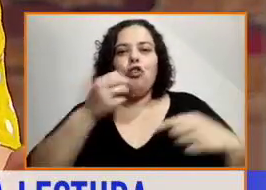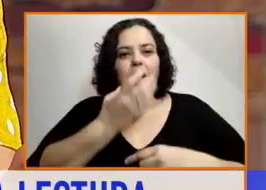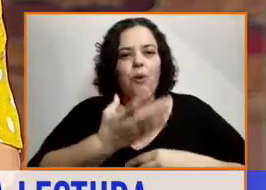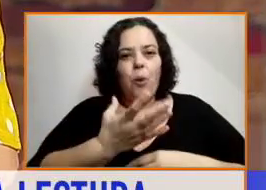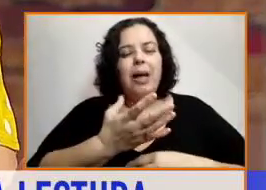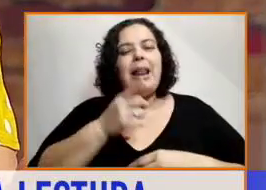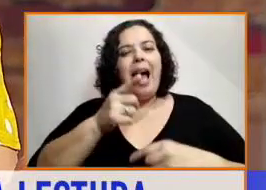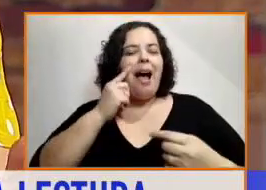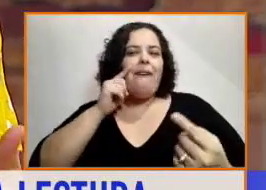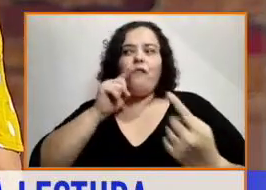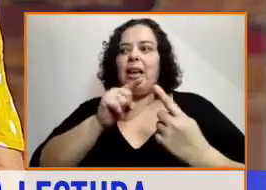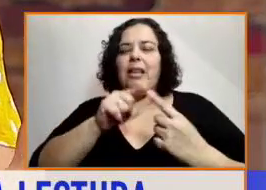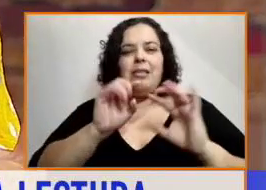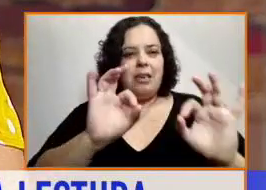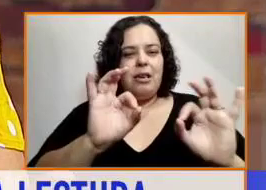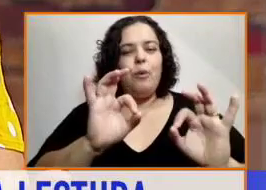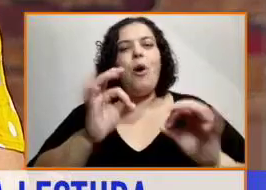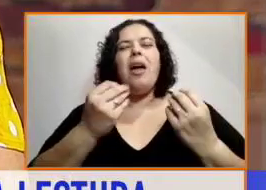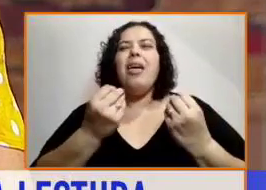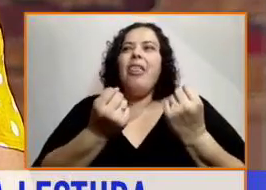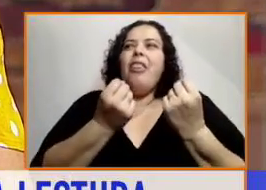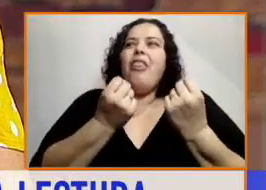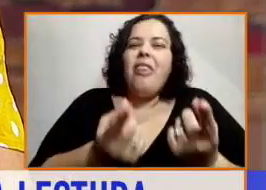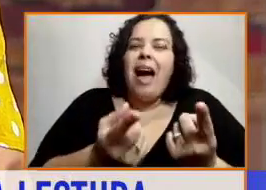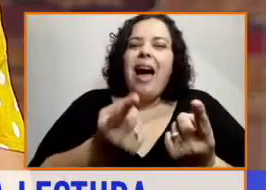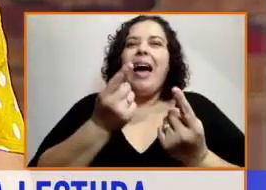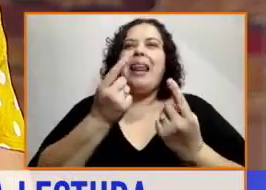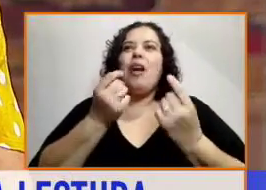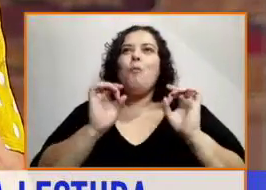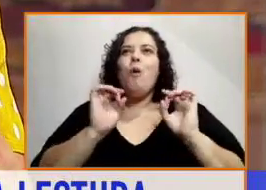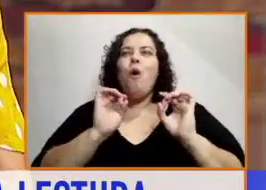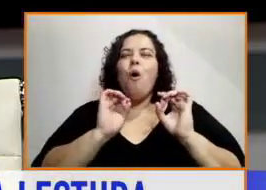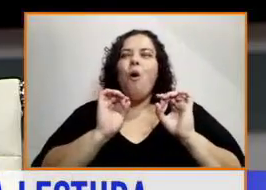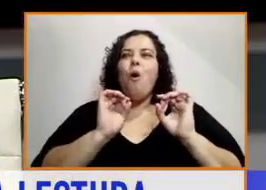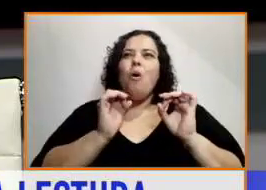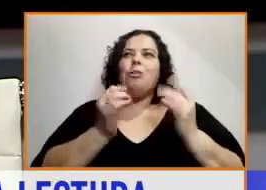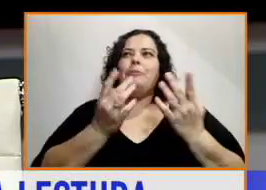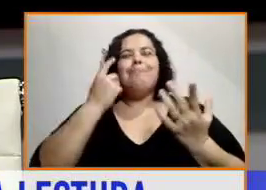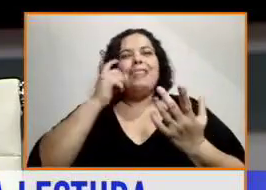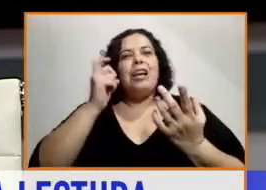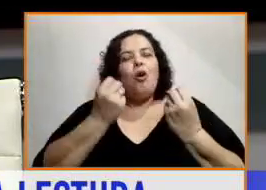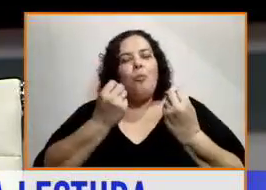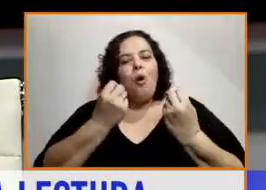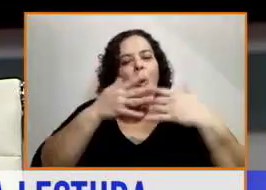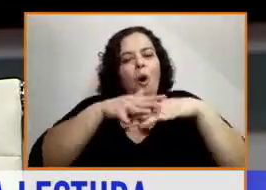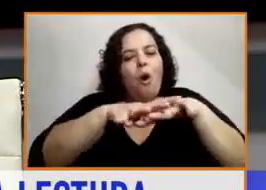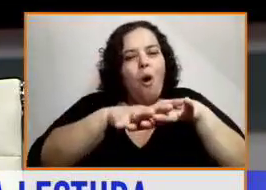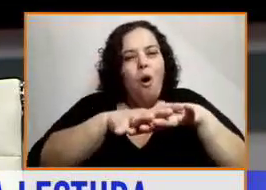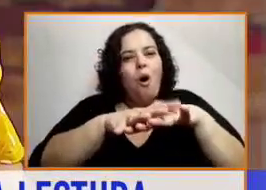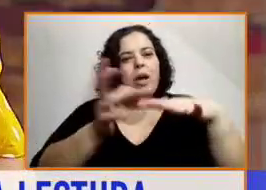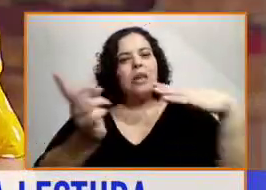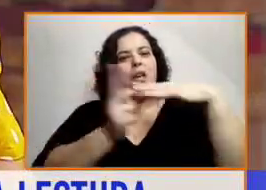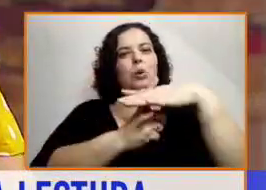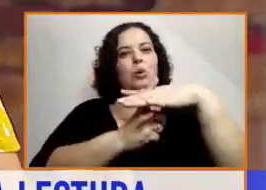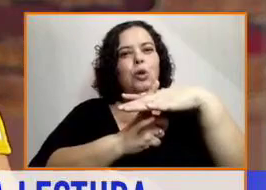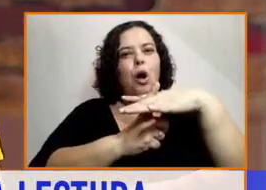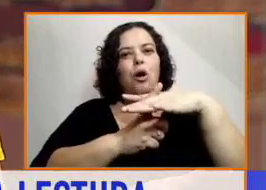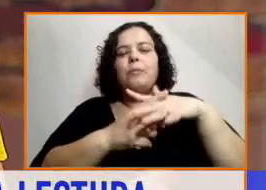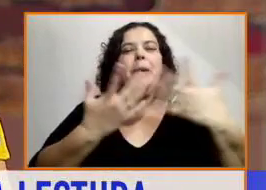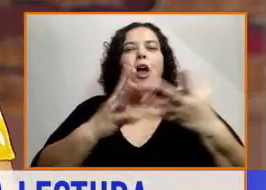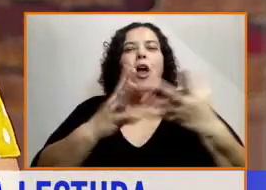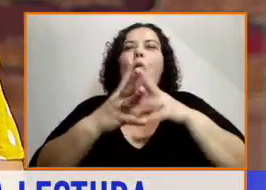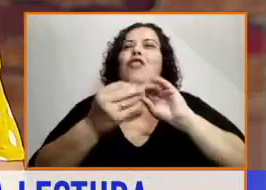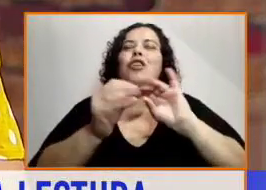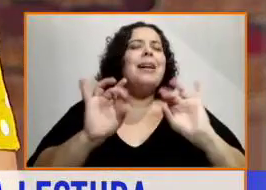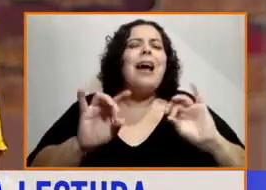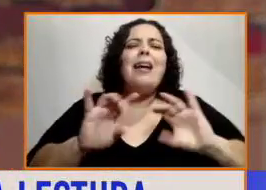idea de la inclusión de forma más naturalizada. Entonces, el niño que tenga acceso al libro, bueno, se va a